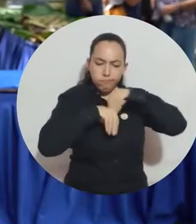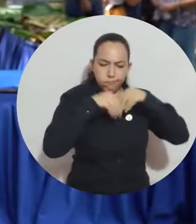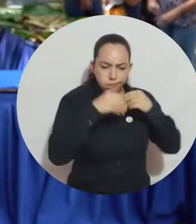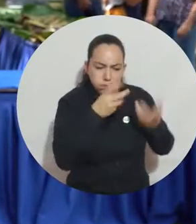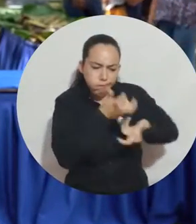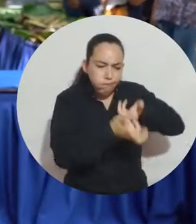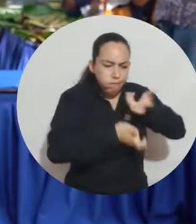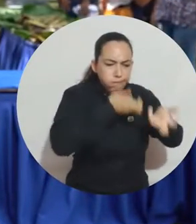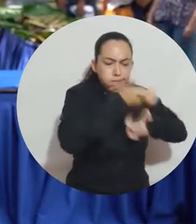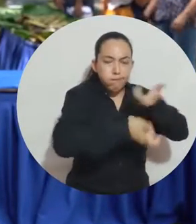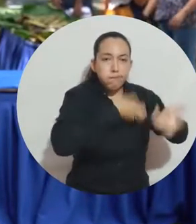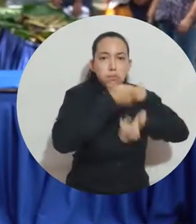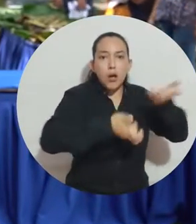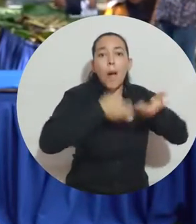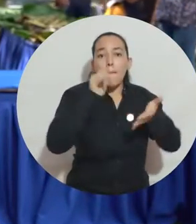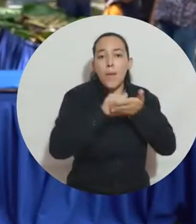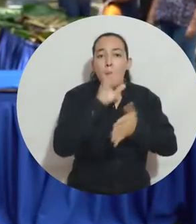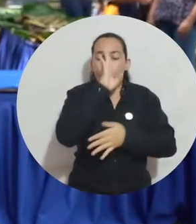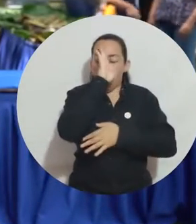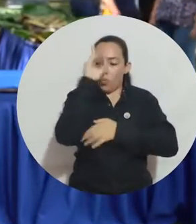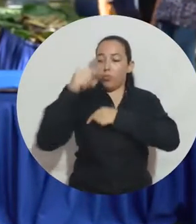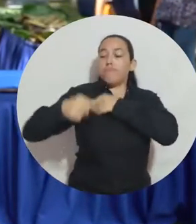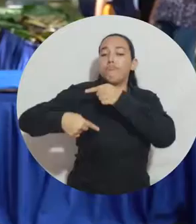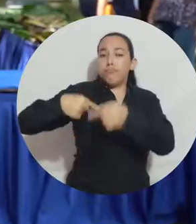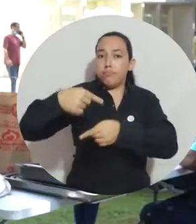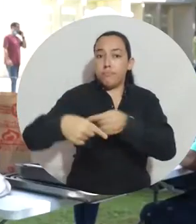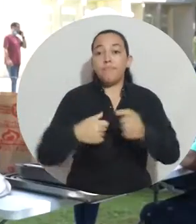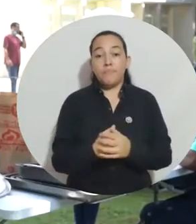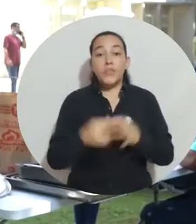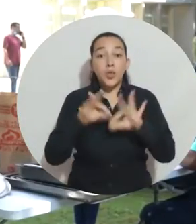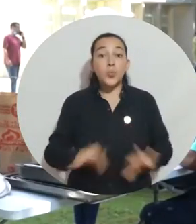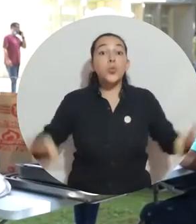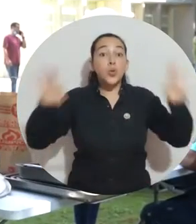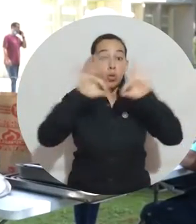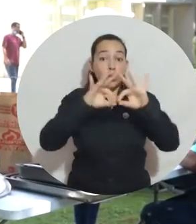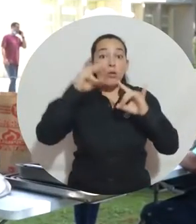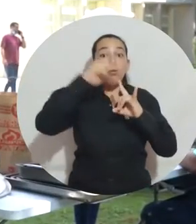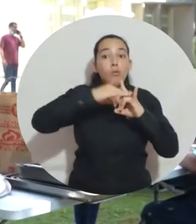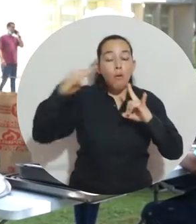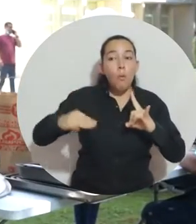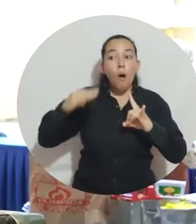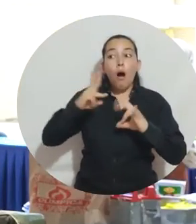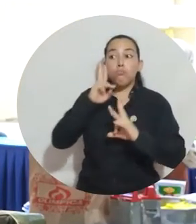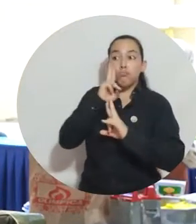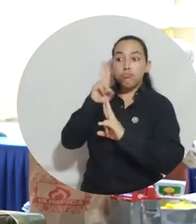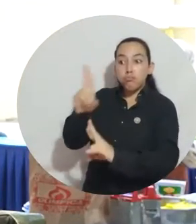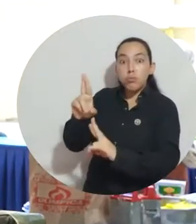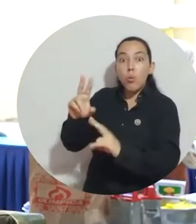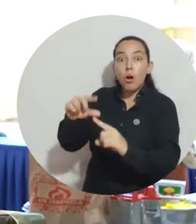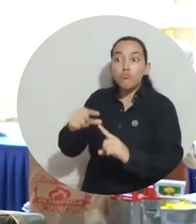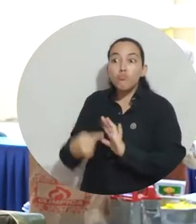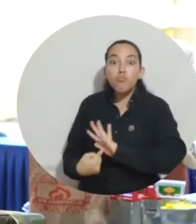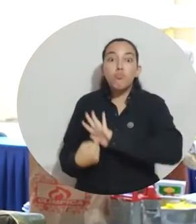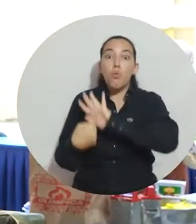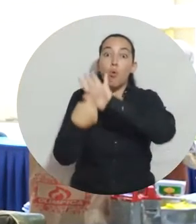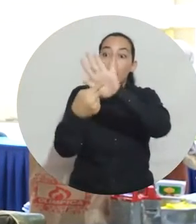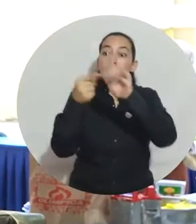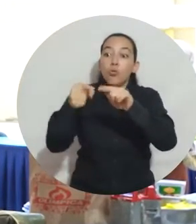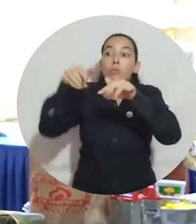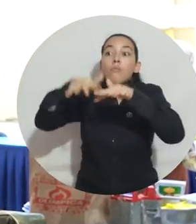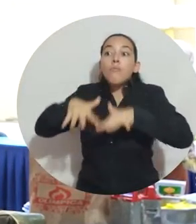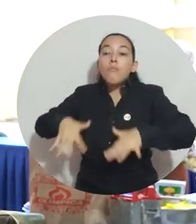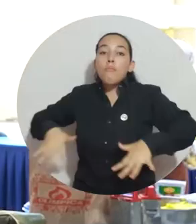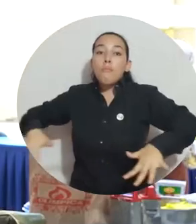elaborarlos y puedan seguir esta tradición. Es importante que la universidad empiece también a valorizar y a priorizar